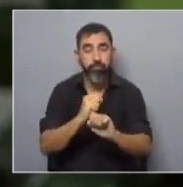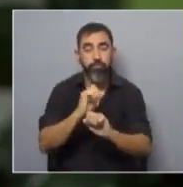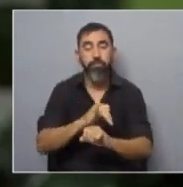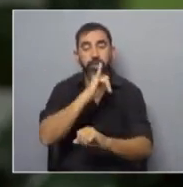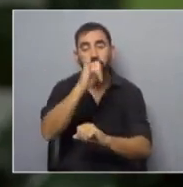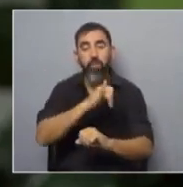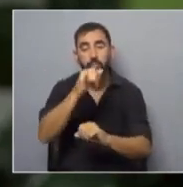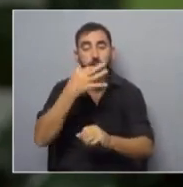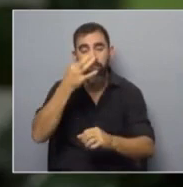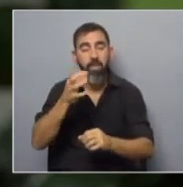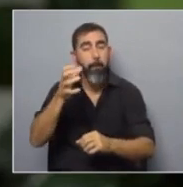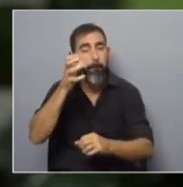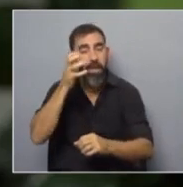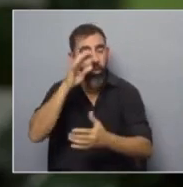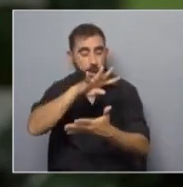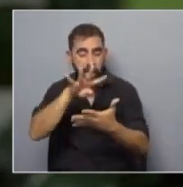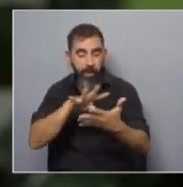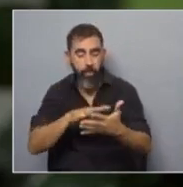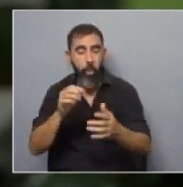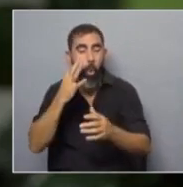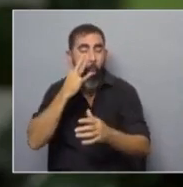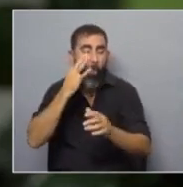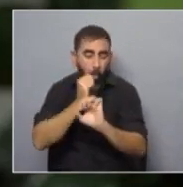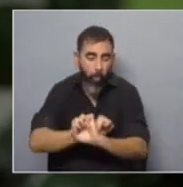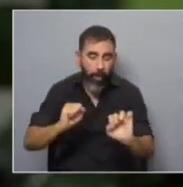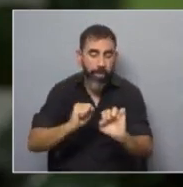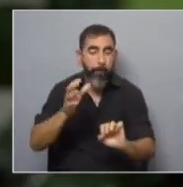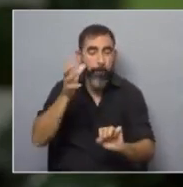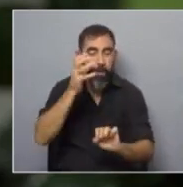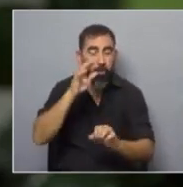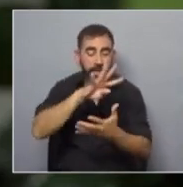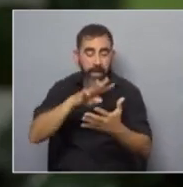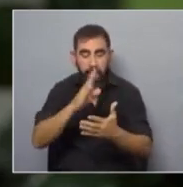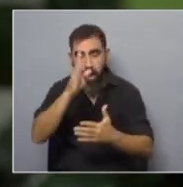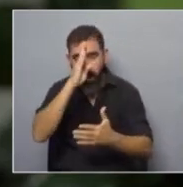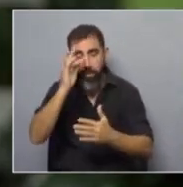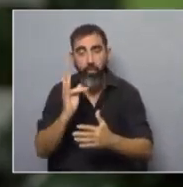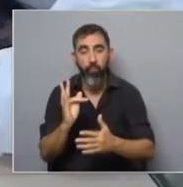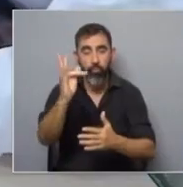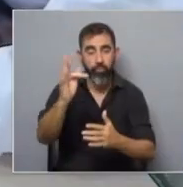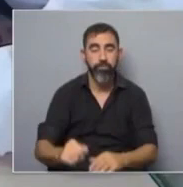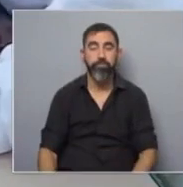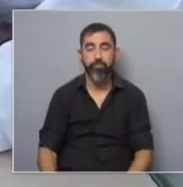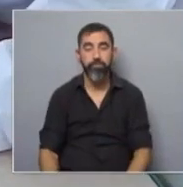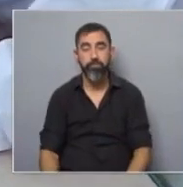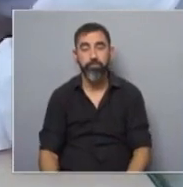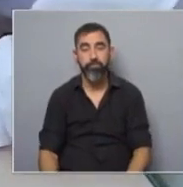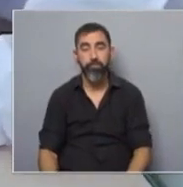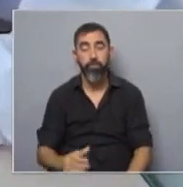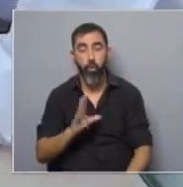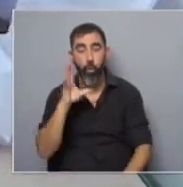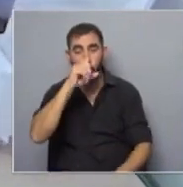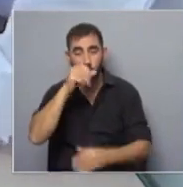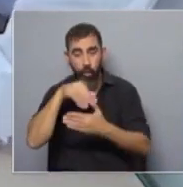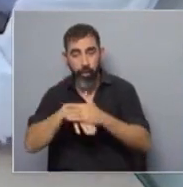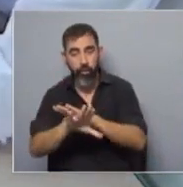informe sobre cuál es su riesgo lector o cuál es su probabilidad de tener dificultades en la lectura en el futuro. Cuando vos entras con tu usuario y tu